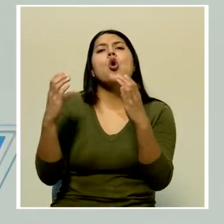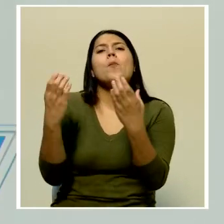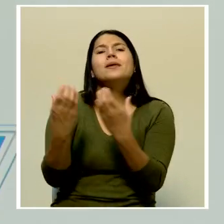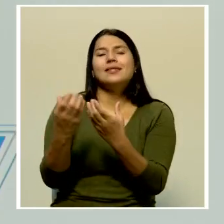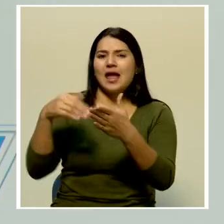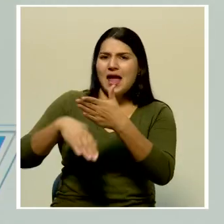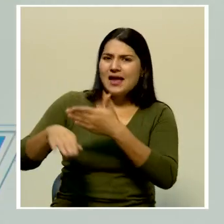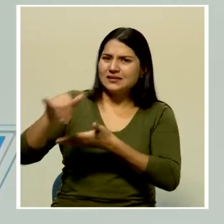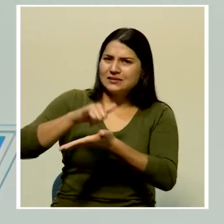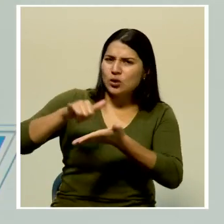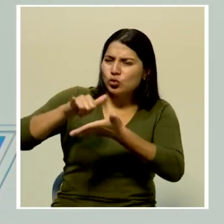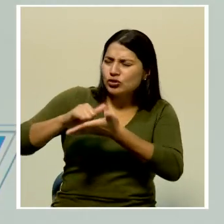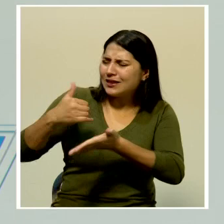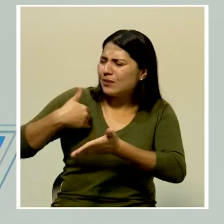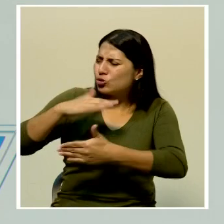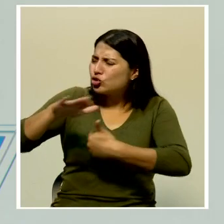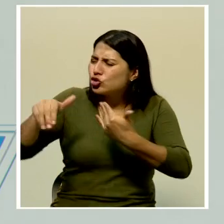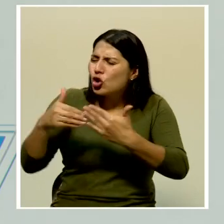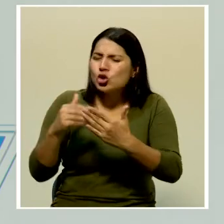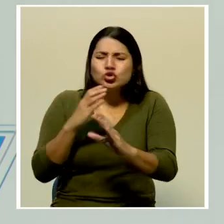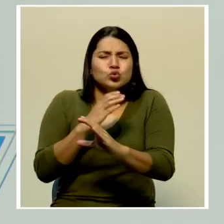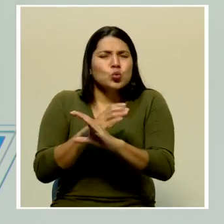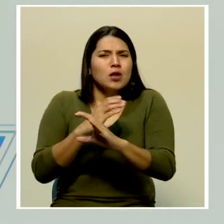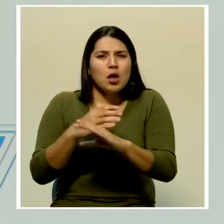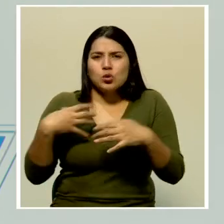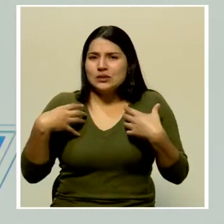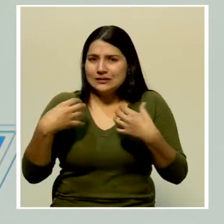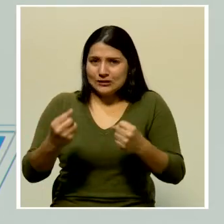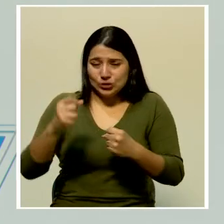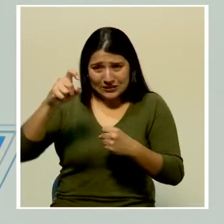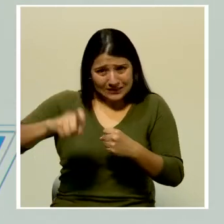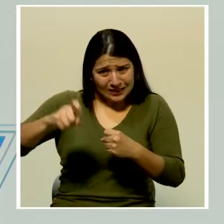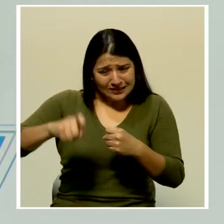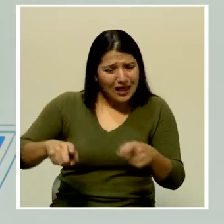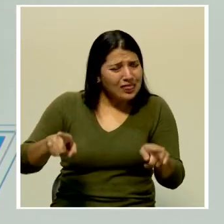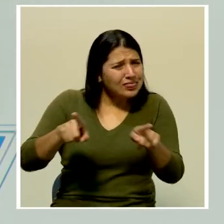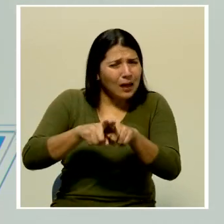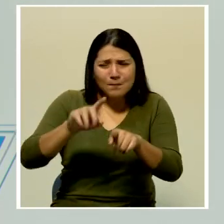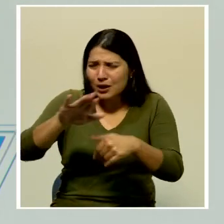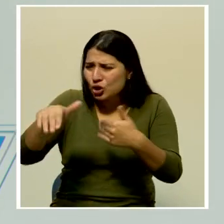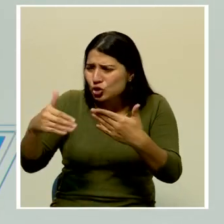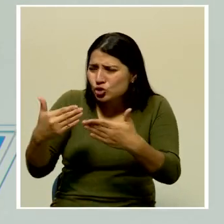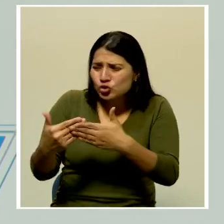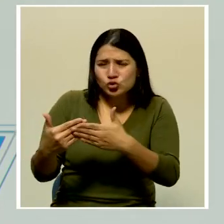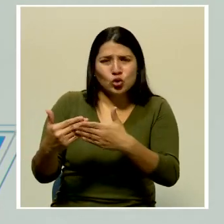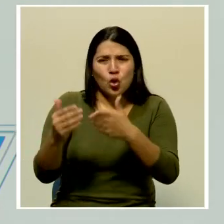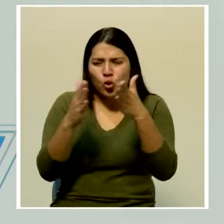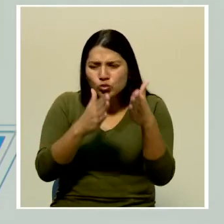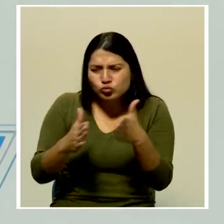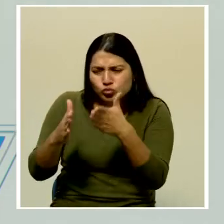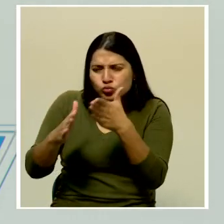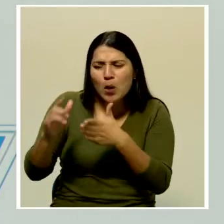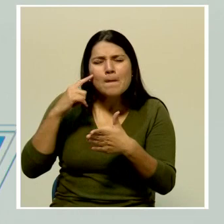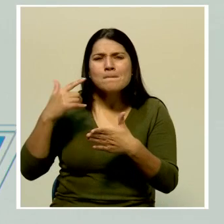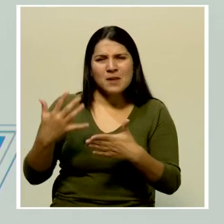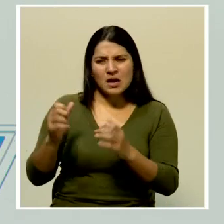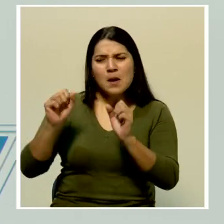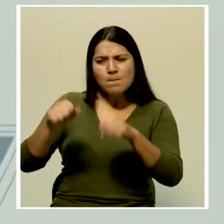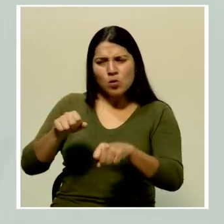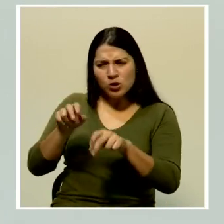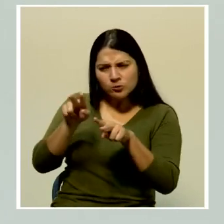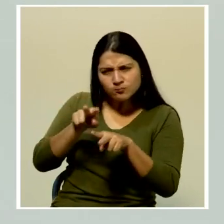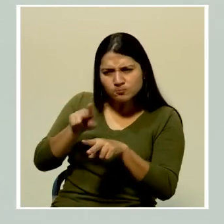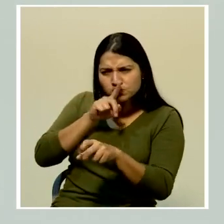prioritarias sanitarias y también de punto de vista operativo para garantizar que las medidas sanitarias realmente se cumplan en el